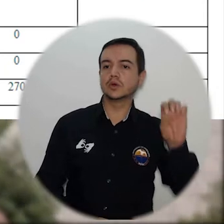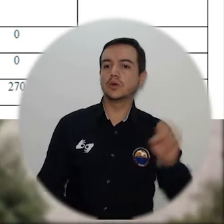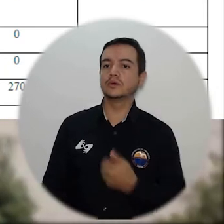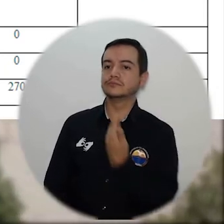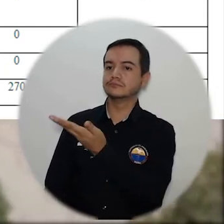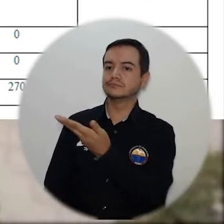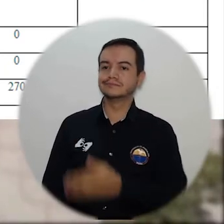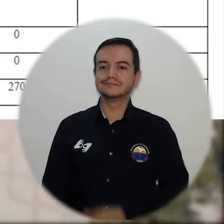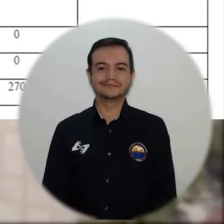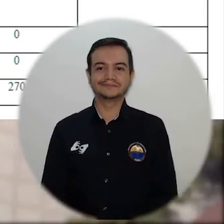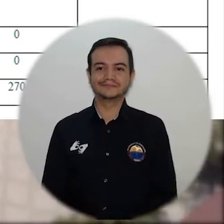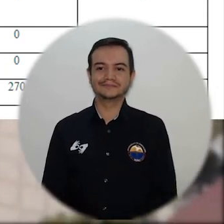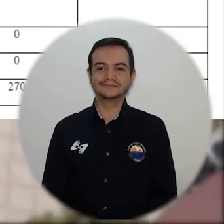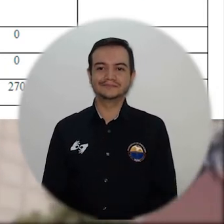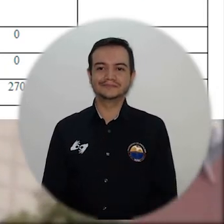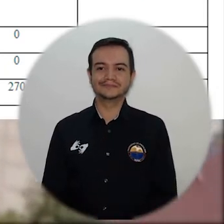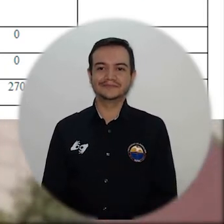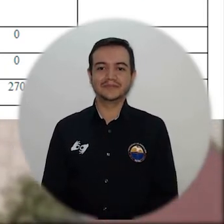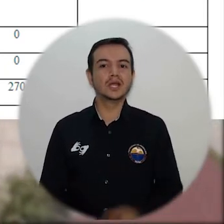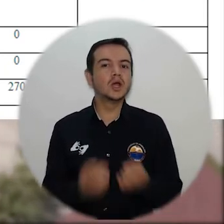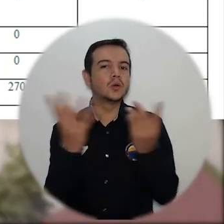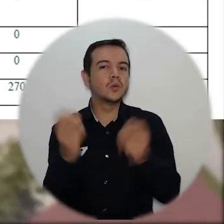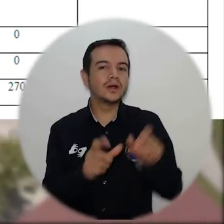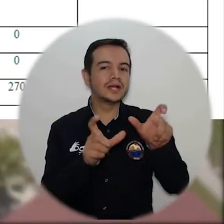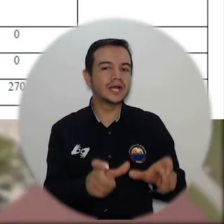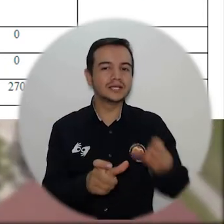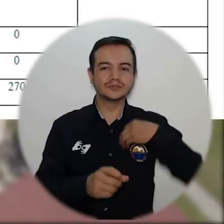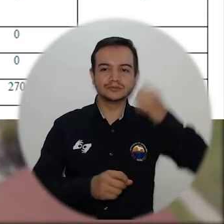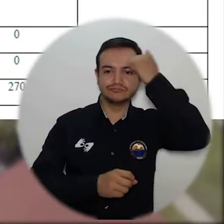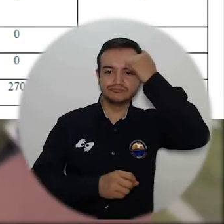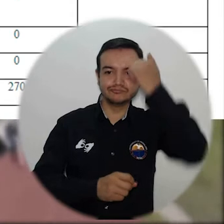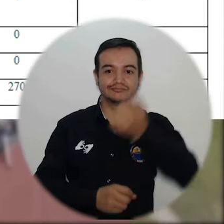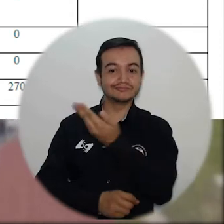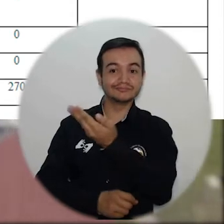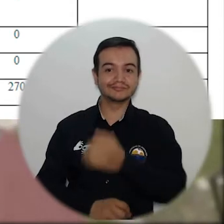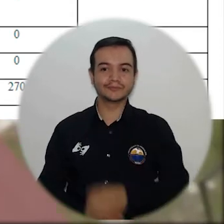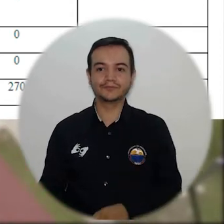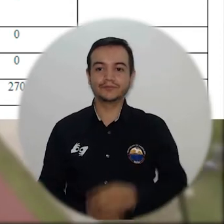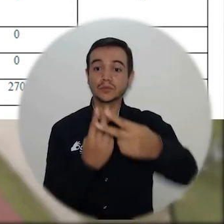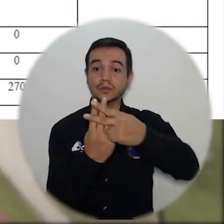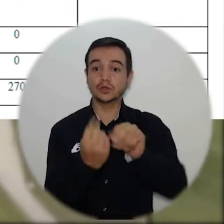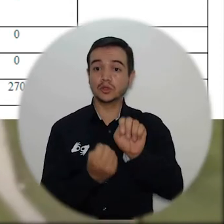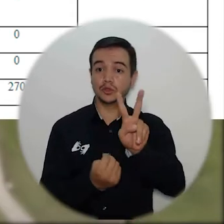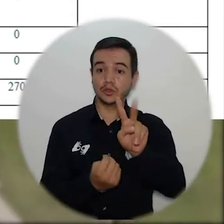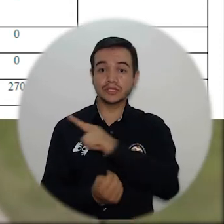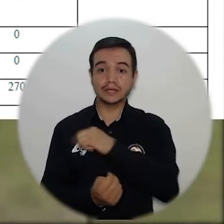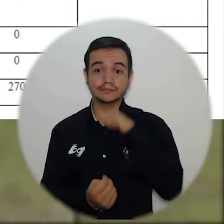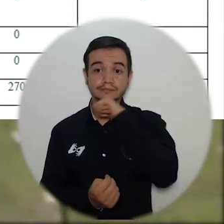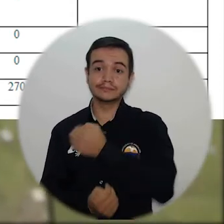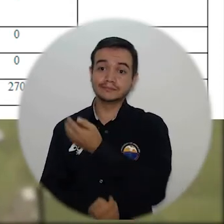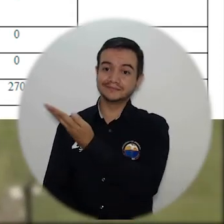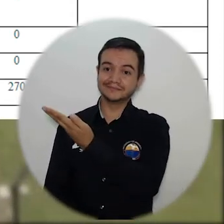3.759 votos por estudiantes y 86 por docentes. El candidato número 2, Pablo Vera